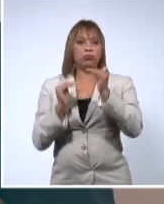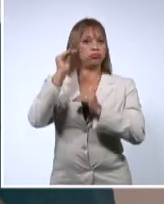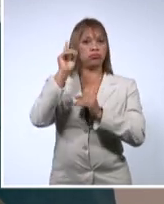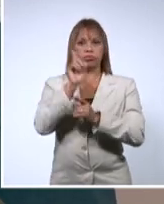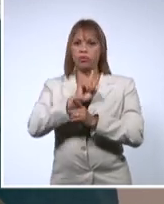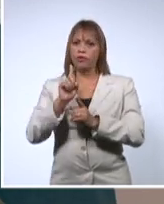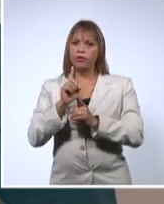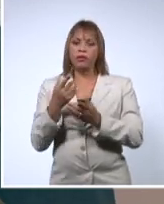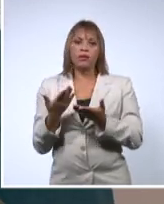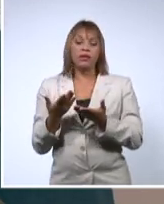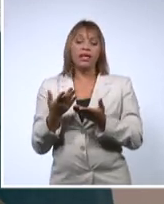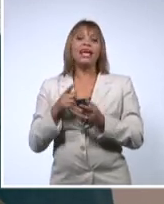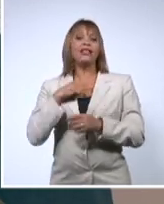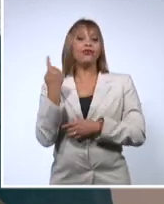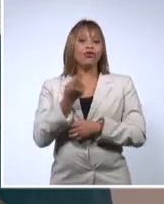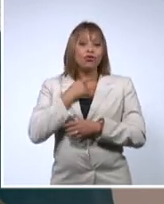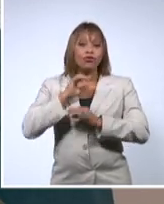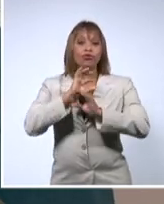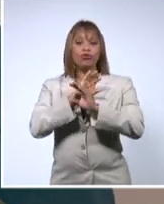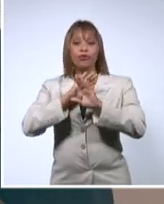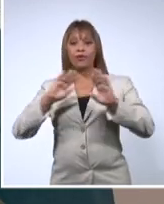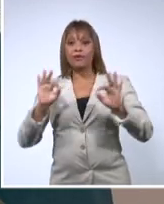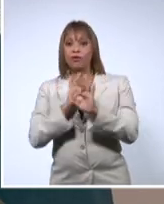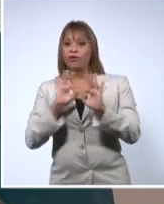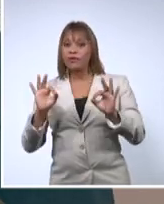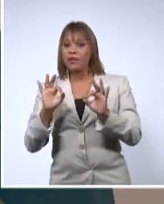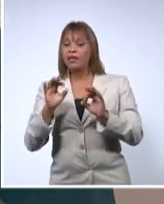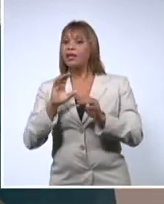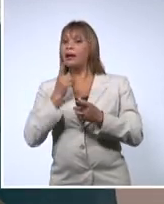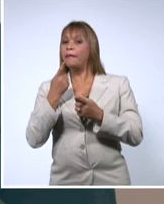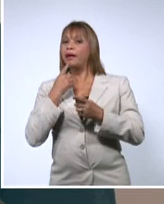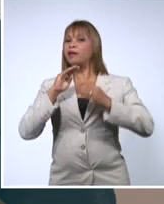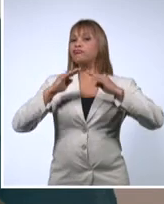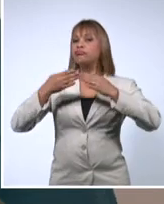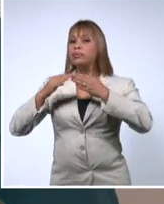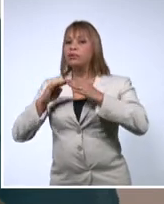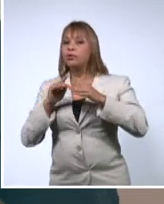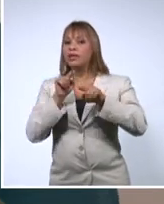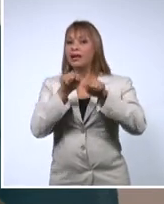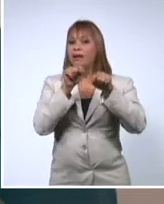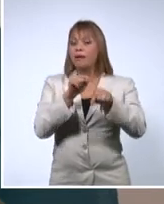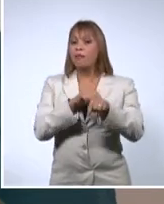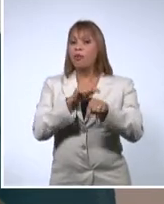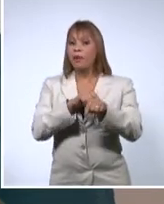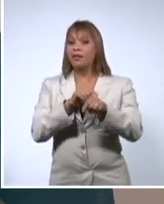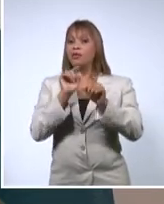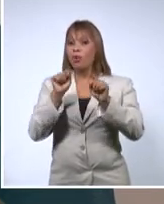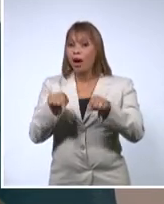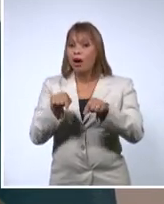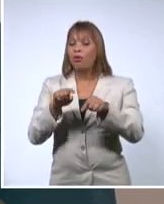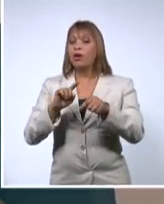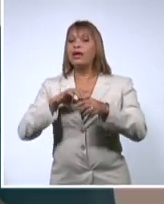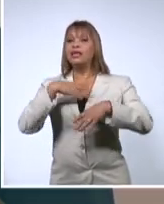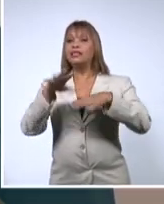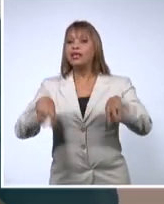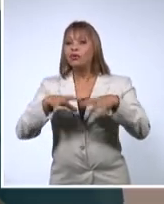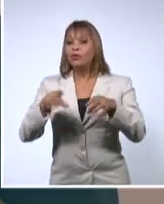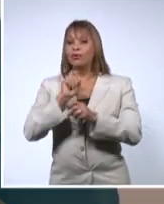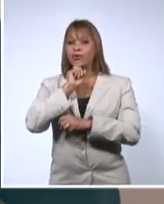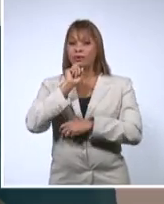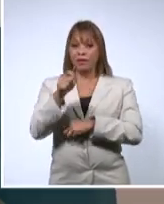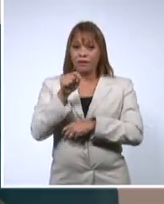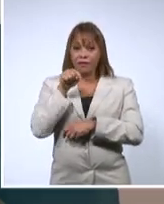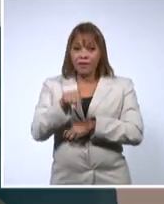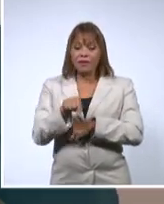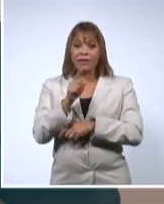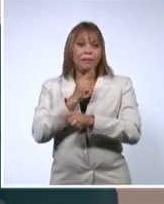Y entonces nosotros tenemos suficiente argumento para poder discutir que en un escenario complejo y